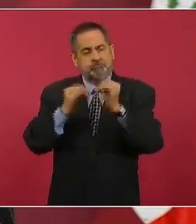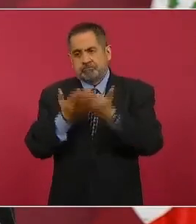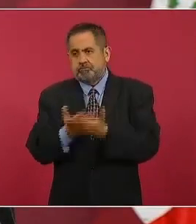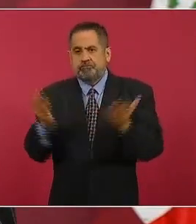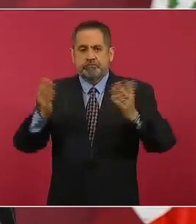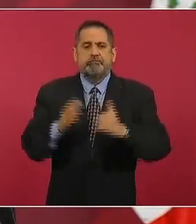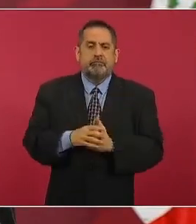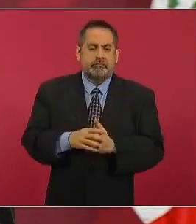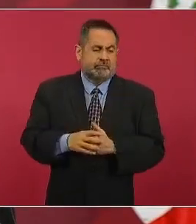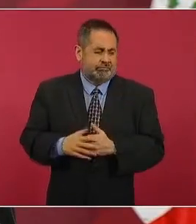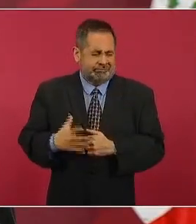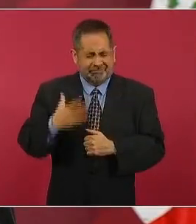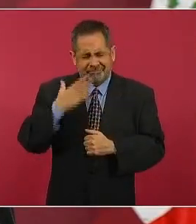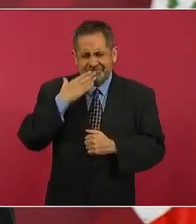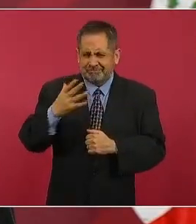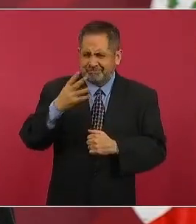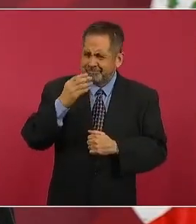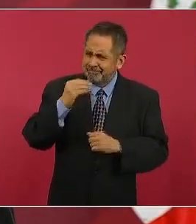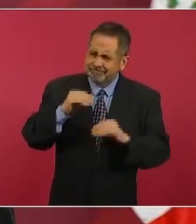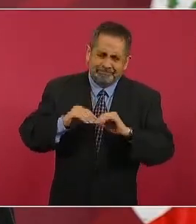una gran obra